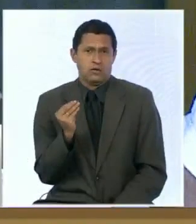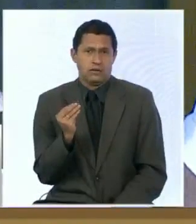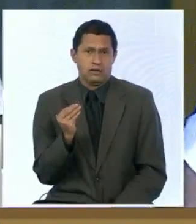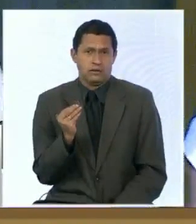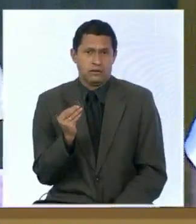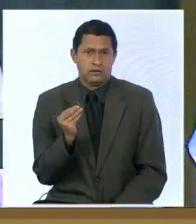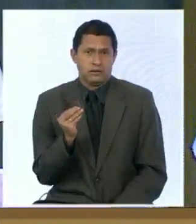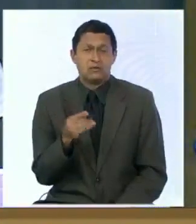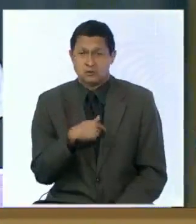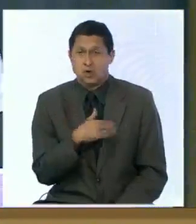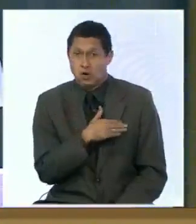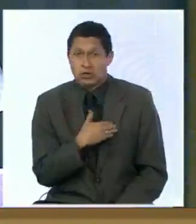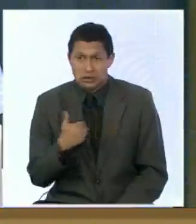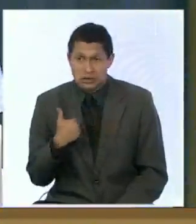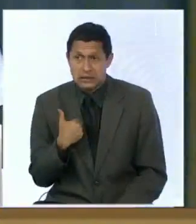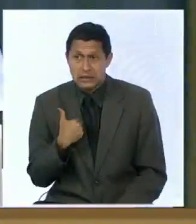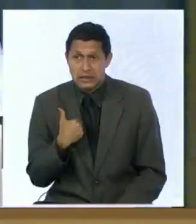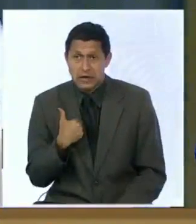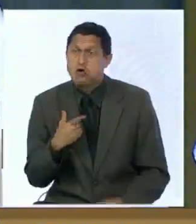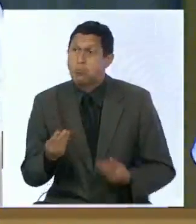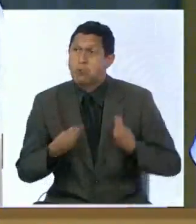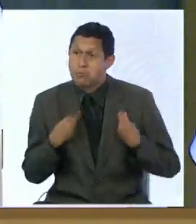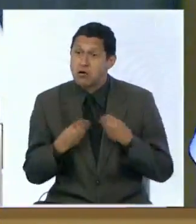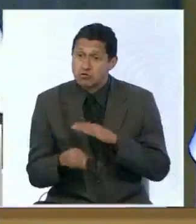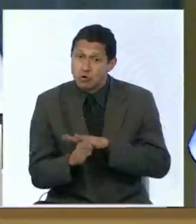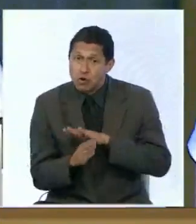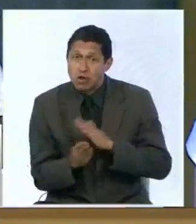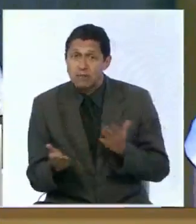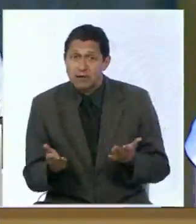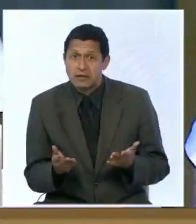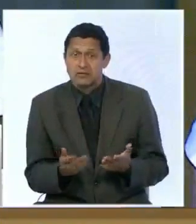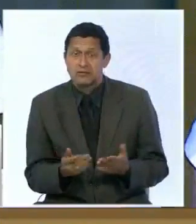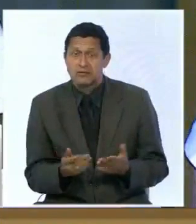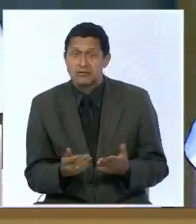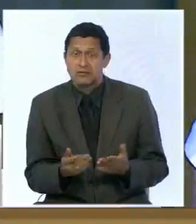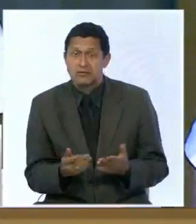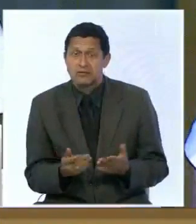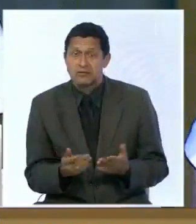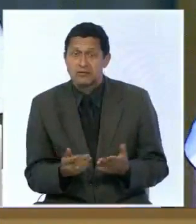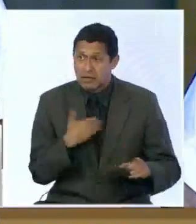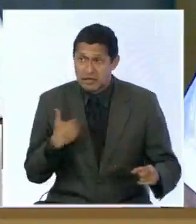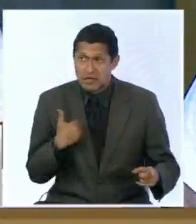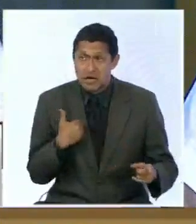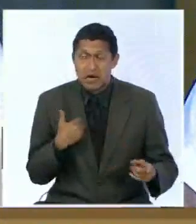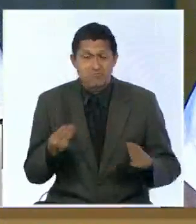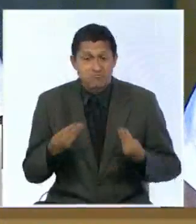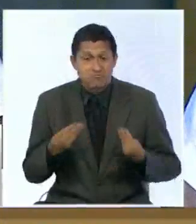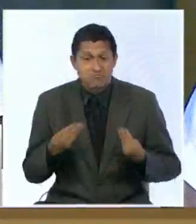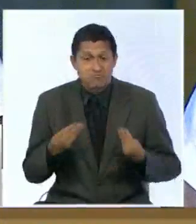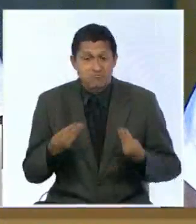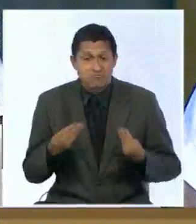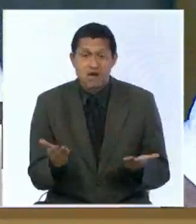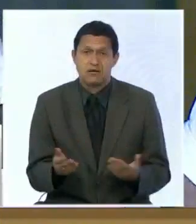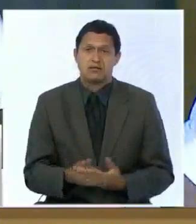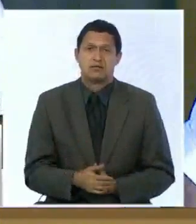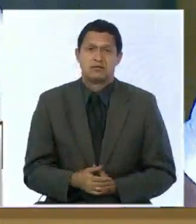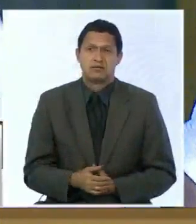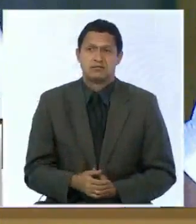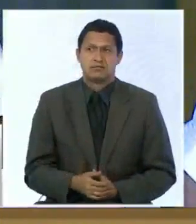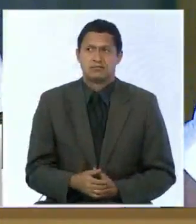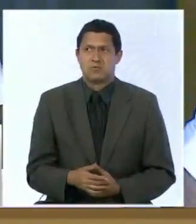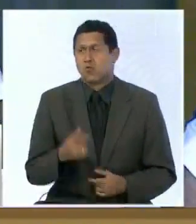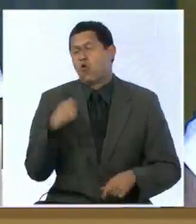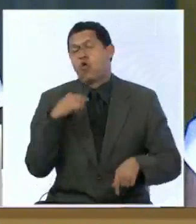que quiero dar un saco que quiero seguir viviendo lo que quiero hacer de una forma que quiero seguir echando adelante ser contador público quiero ser, no sé